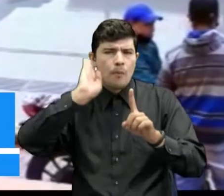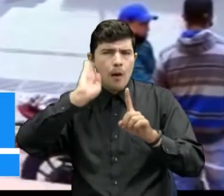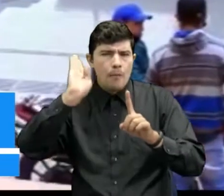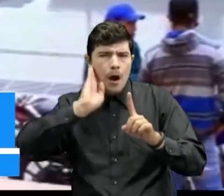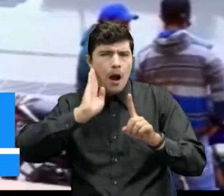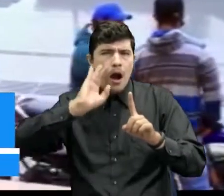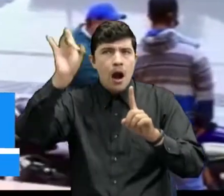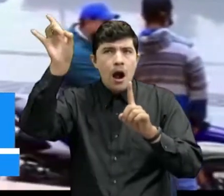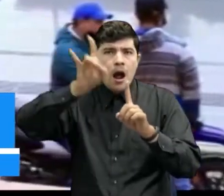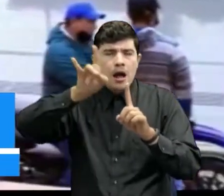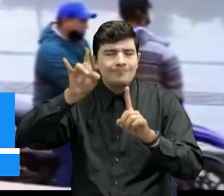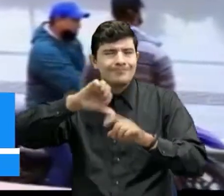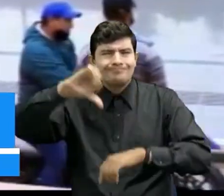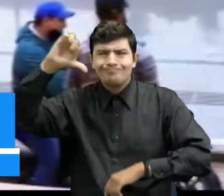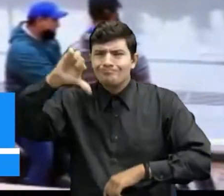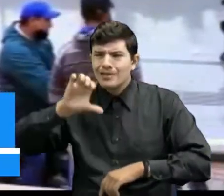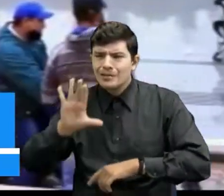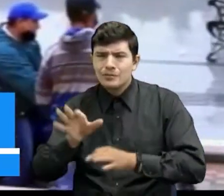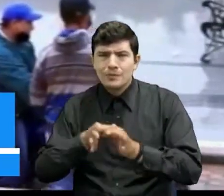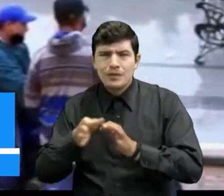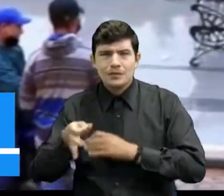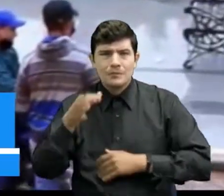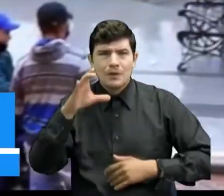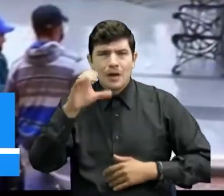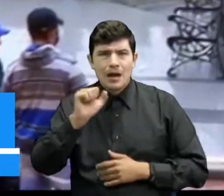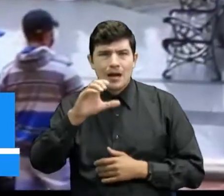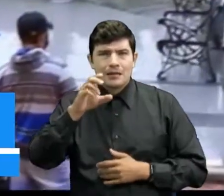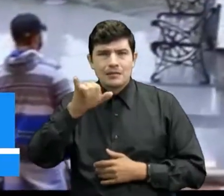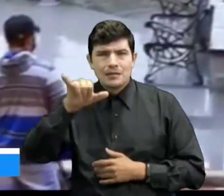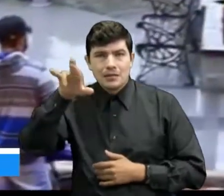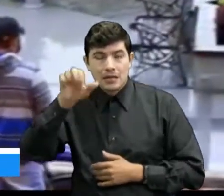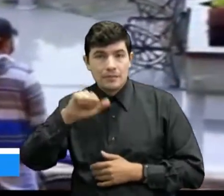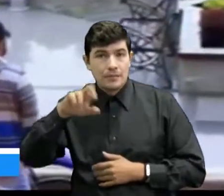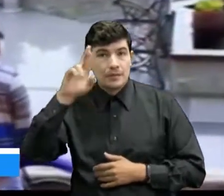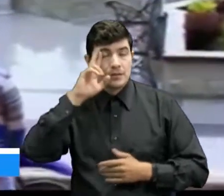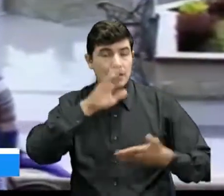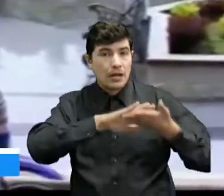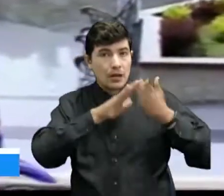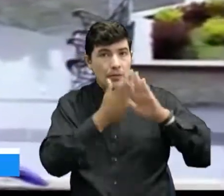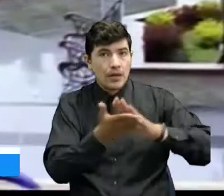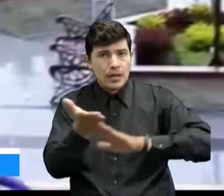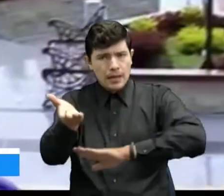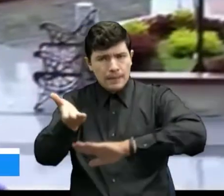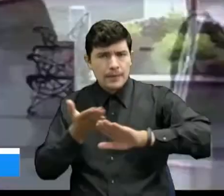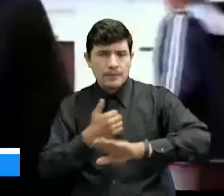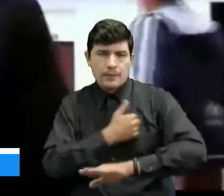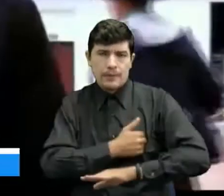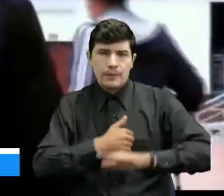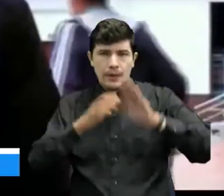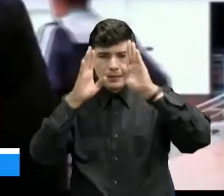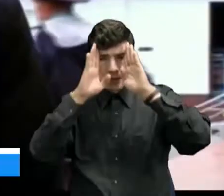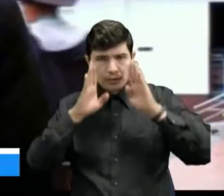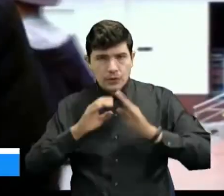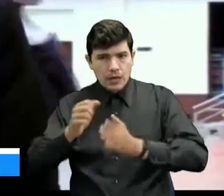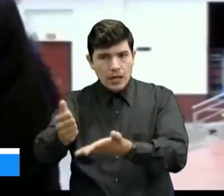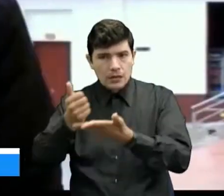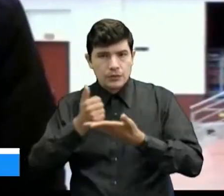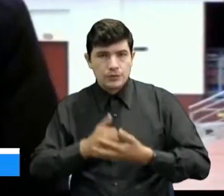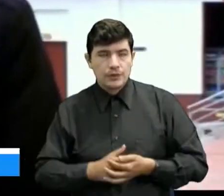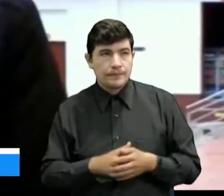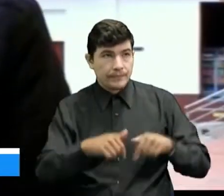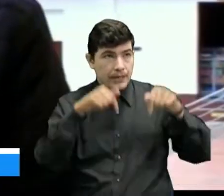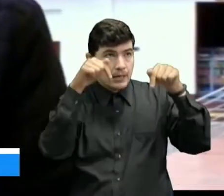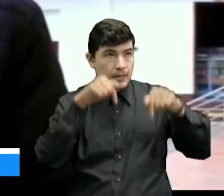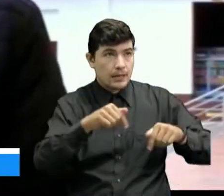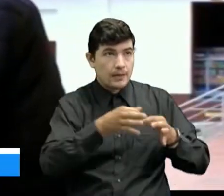es muy deficiente en el municipio de Cáchira, motivo por el cual la comunidad solicita ayuda. Desafortunadamente en nuestro